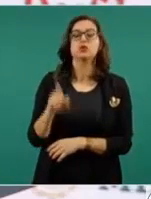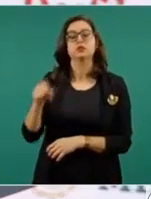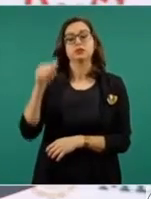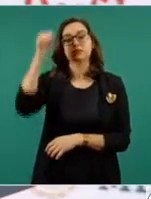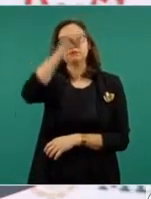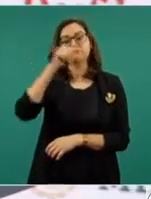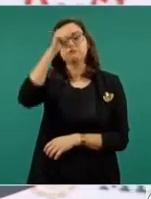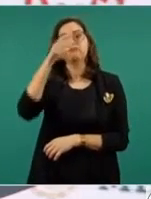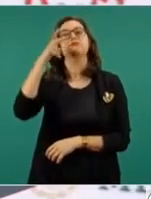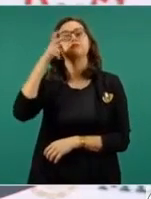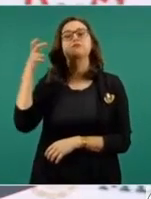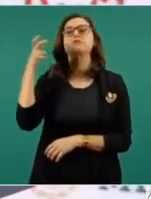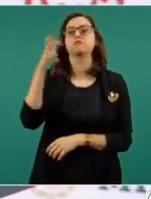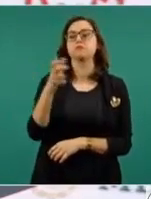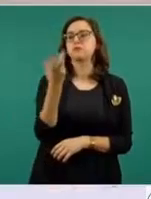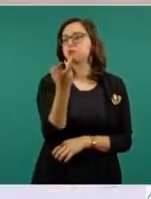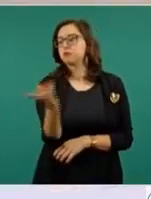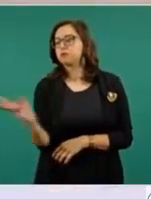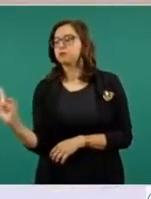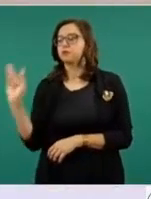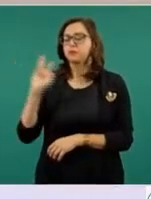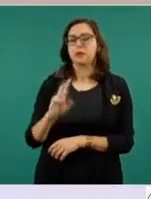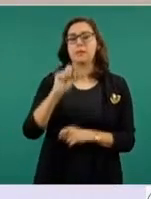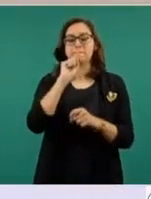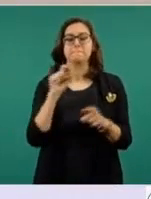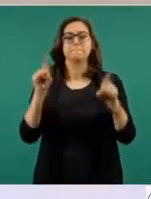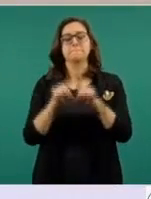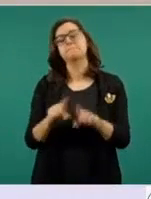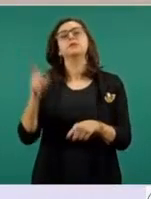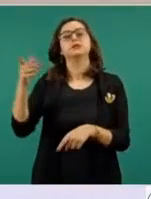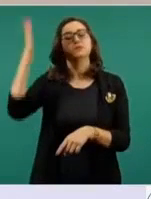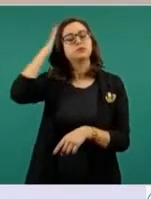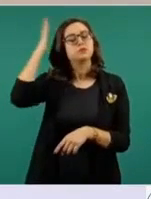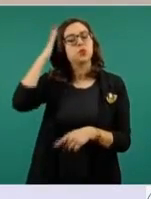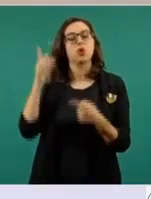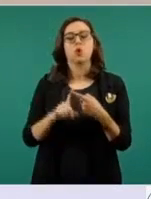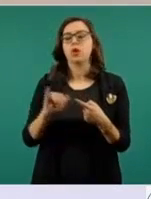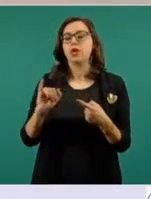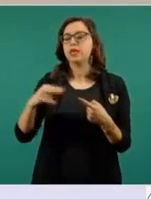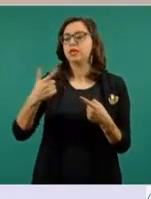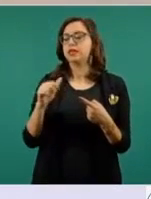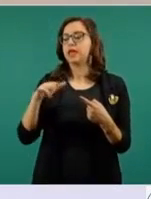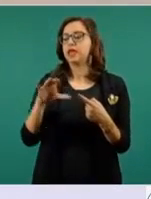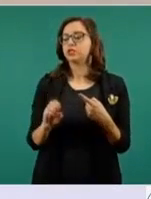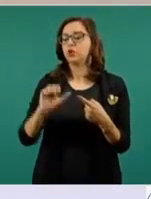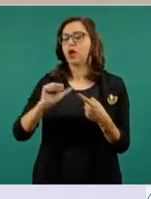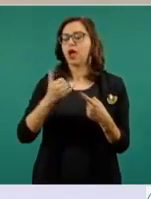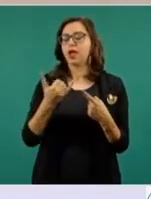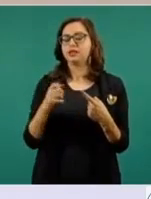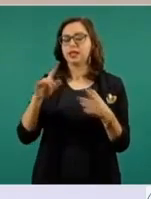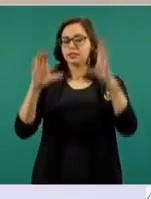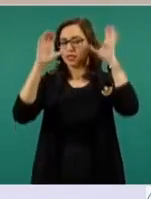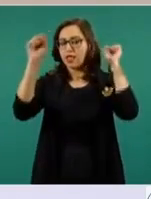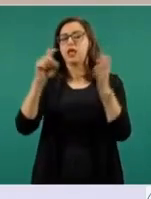Hidalgo, respaldado por los capitanes de caballería Ignacio Allende y Juan Aldama, en el grito de